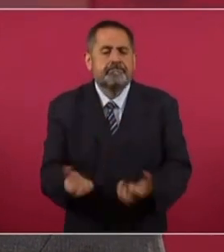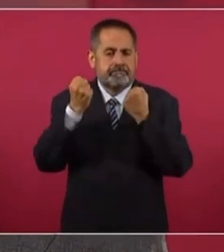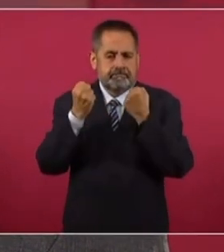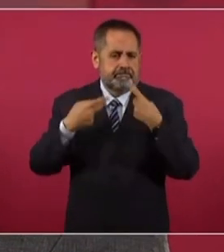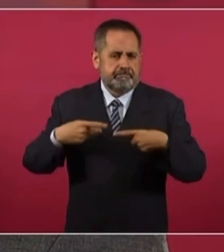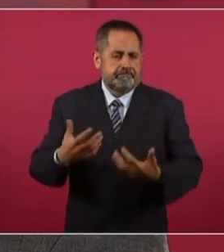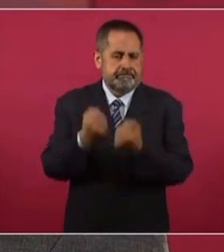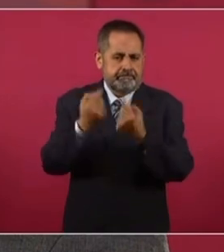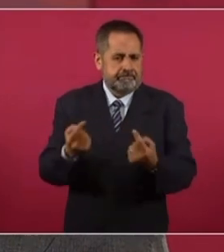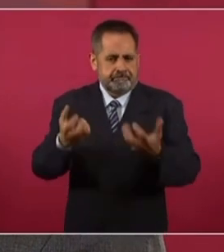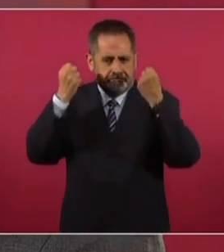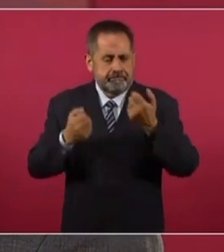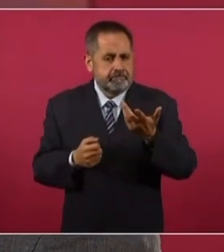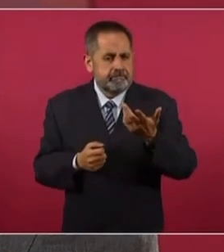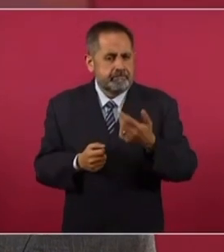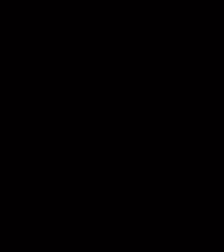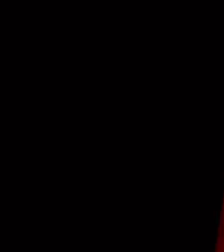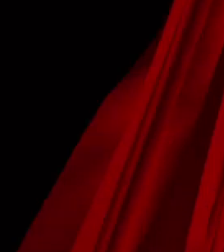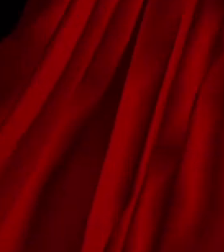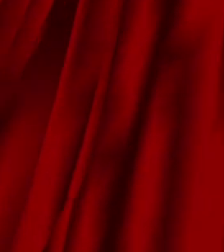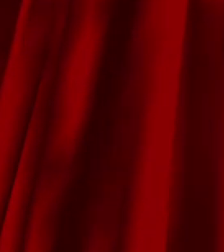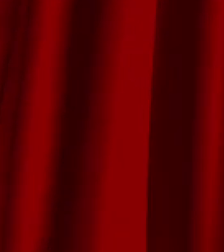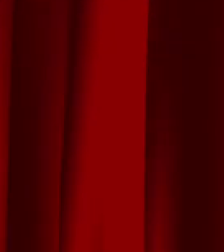a los mineros, a rescatarlos.